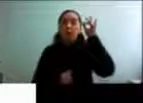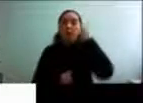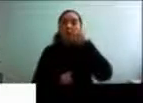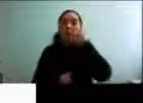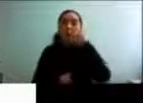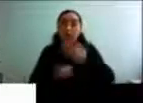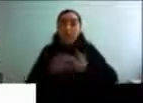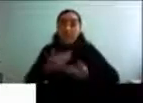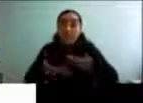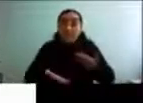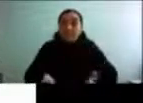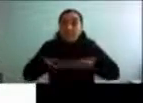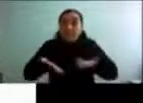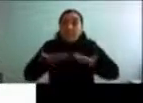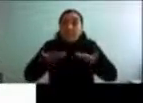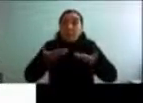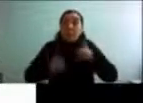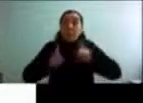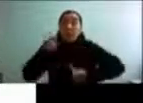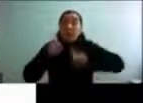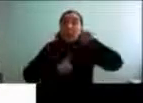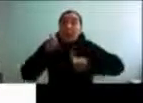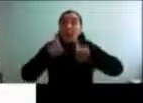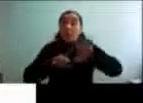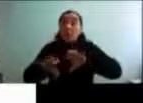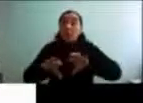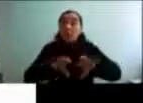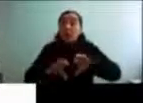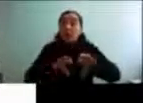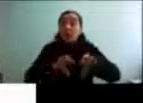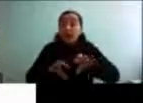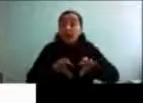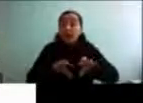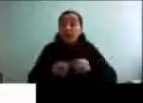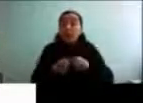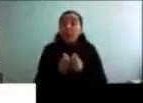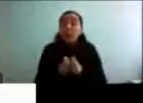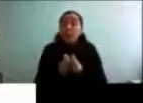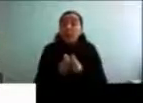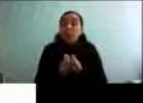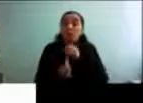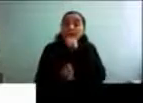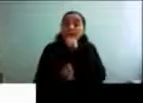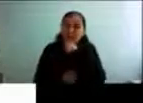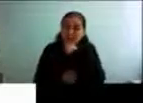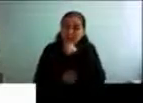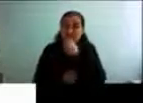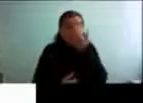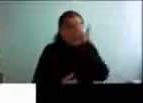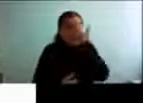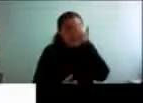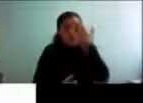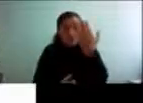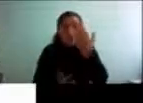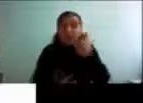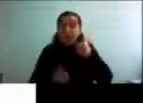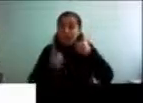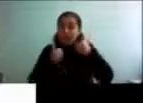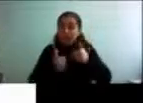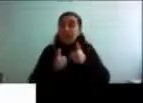algunos elementos que nos van a servir para poder tener un buen envejecimiento, para poder enfrentar bien los cambios que vienen,